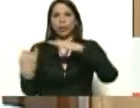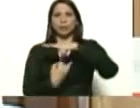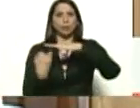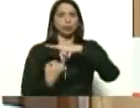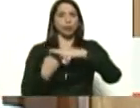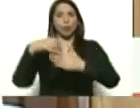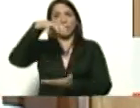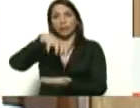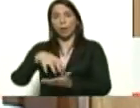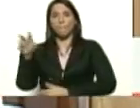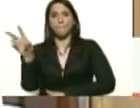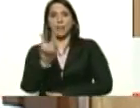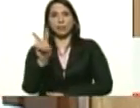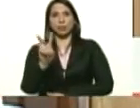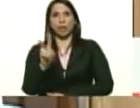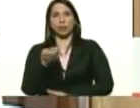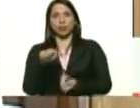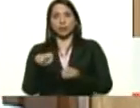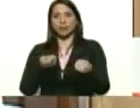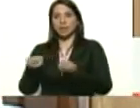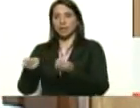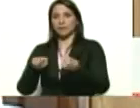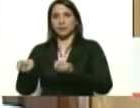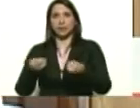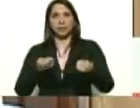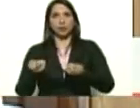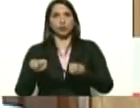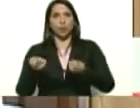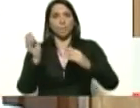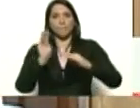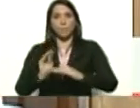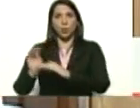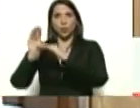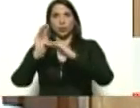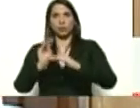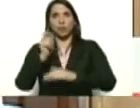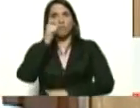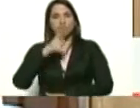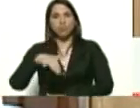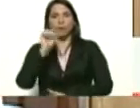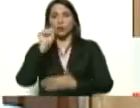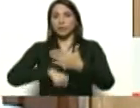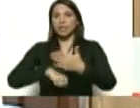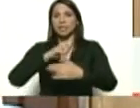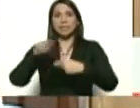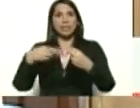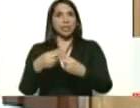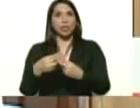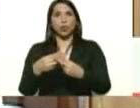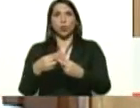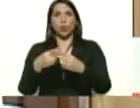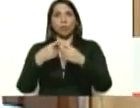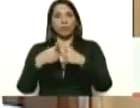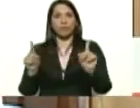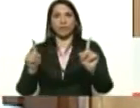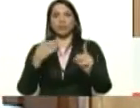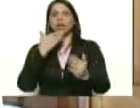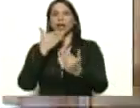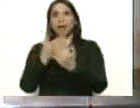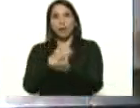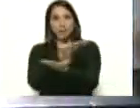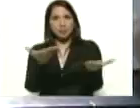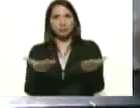estado venezolano al servicio de la protección de toda la población sin ningún tipo de distinto. Muchísimas gracias. Gracias.